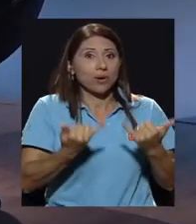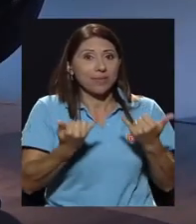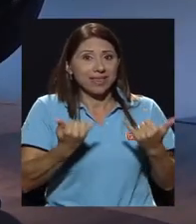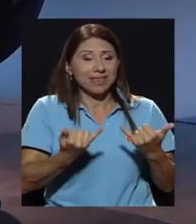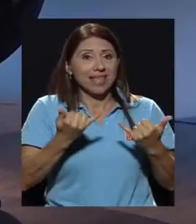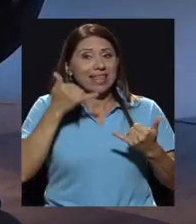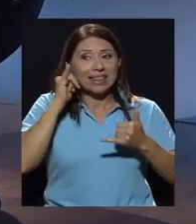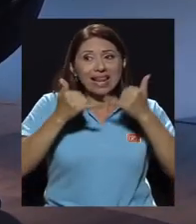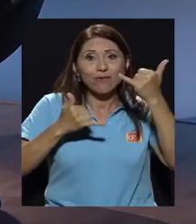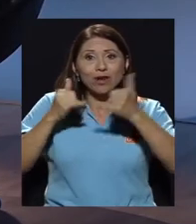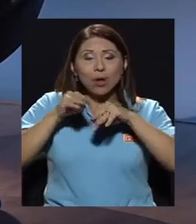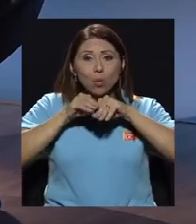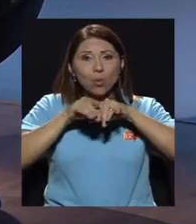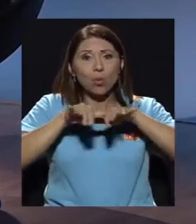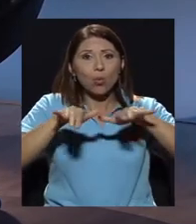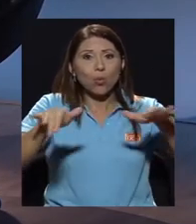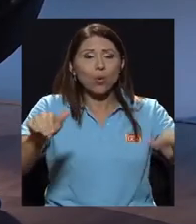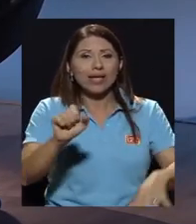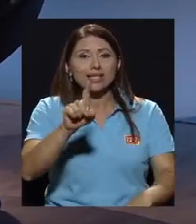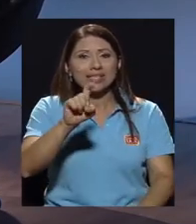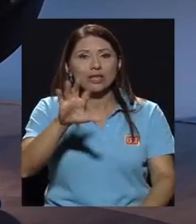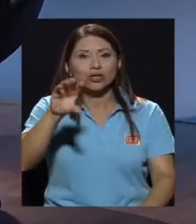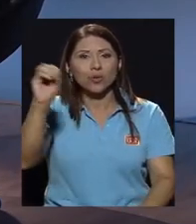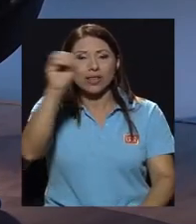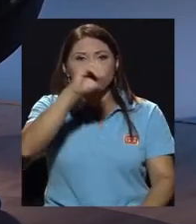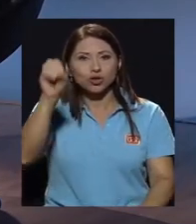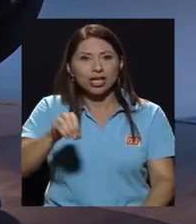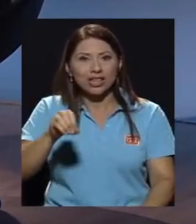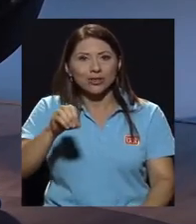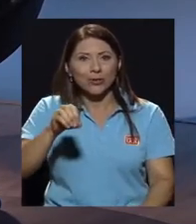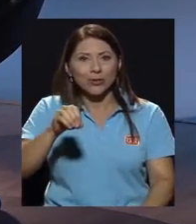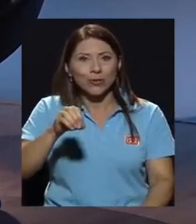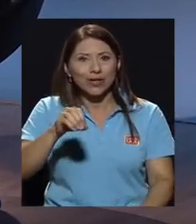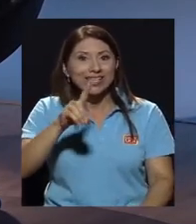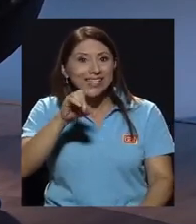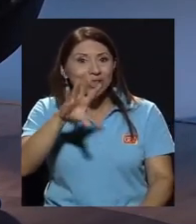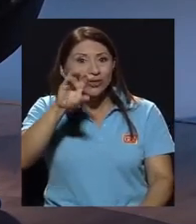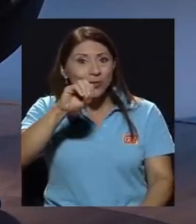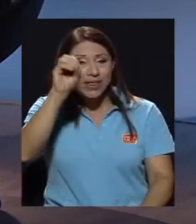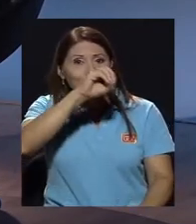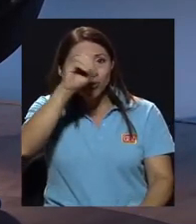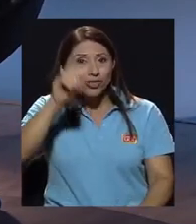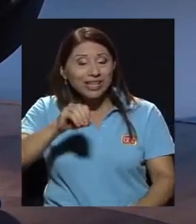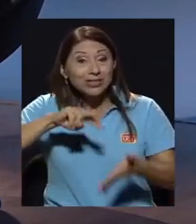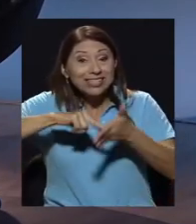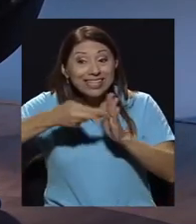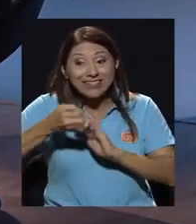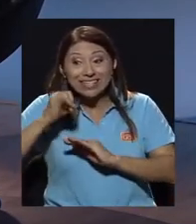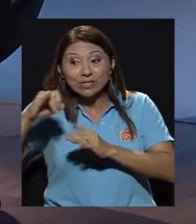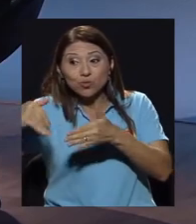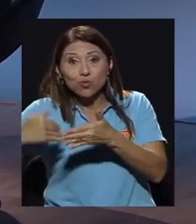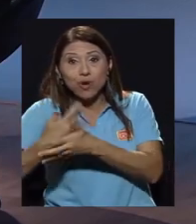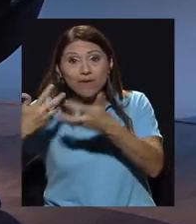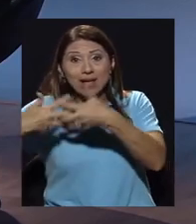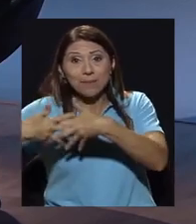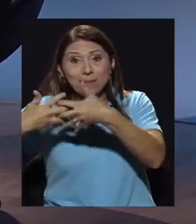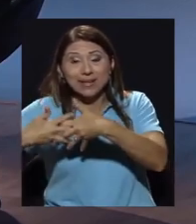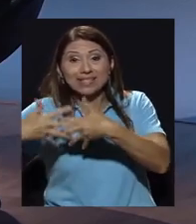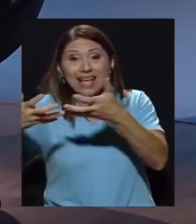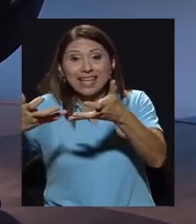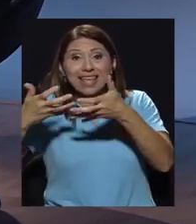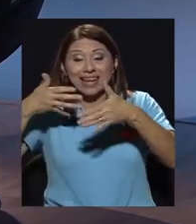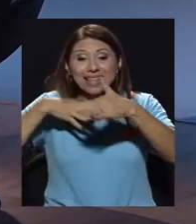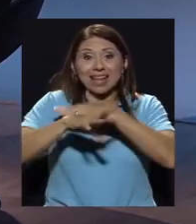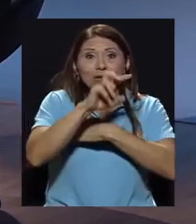penetración de la telefonía móvil es de un 150% 150% estamos hablando de que si un nuevo operador quiere ingresar